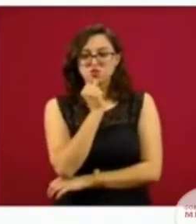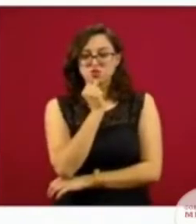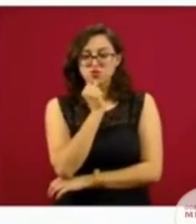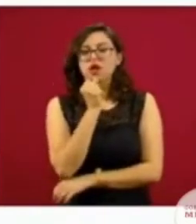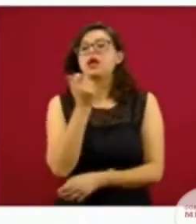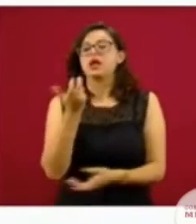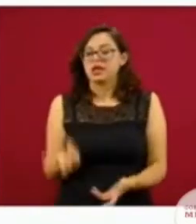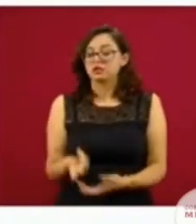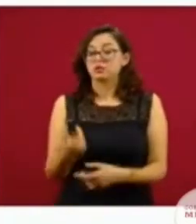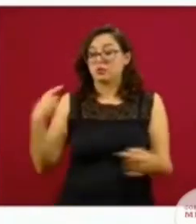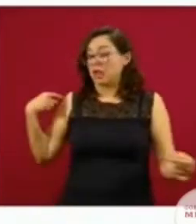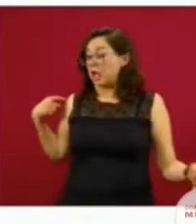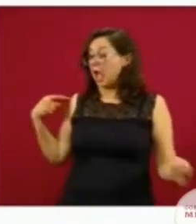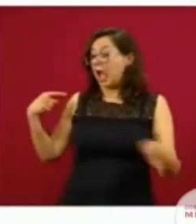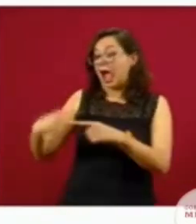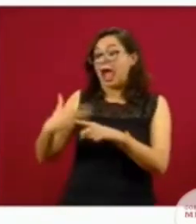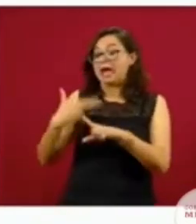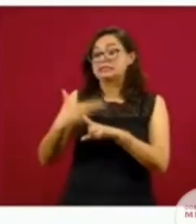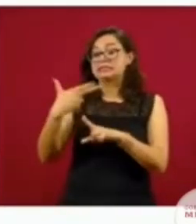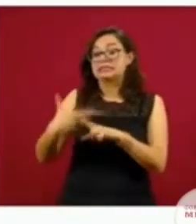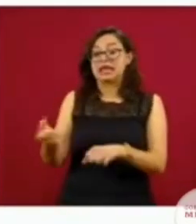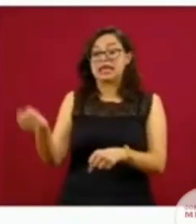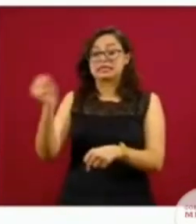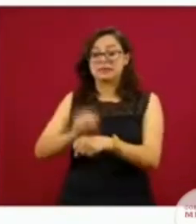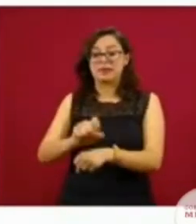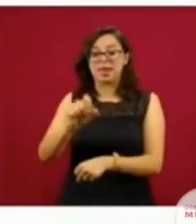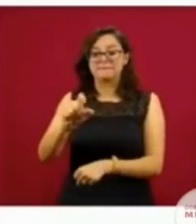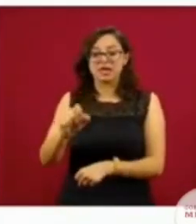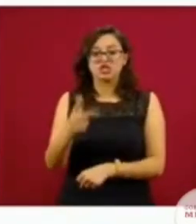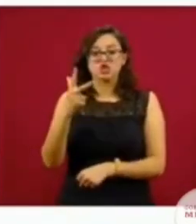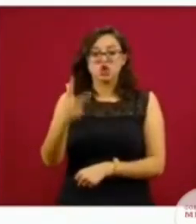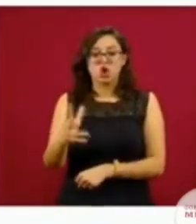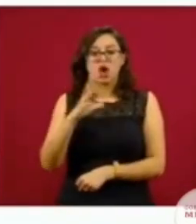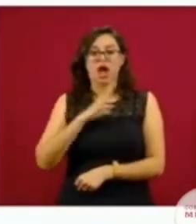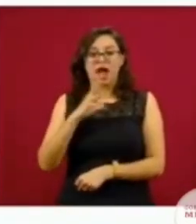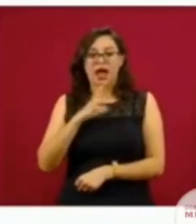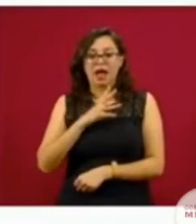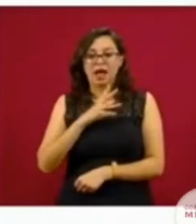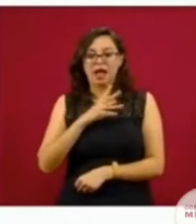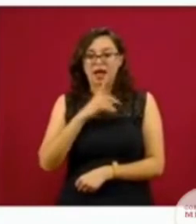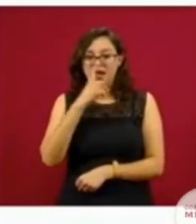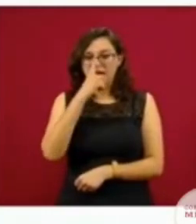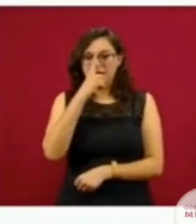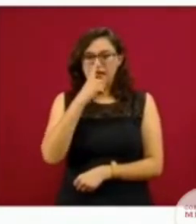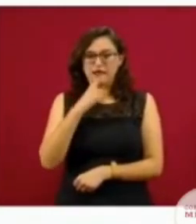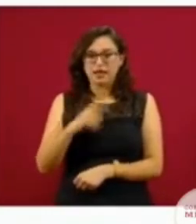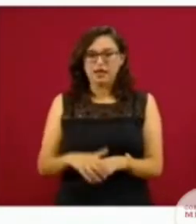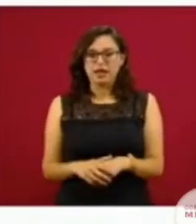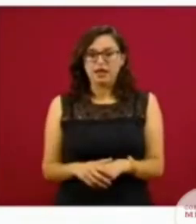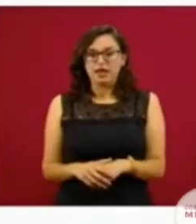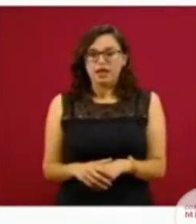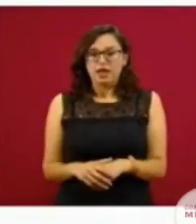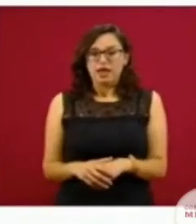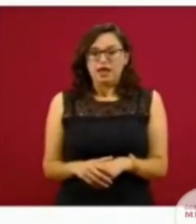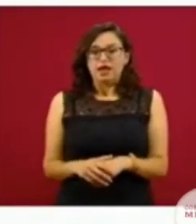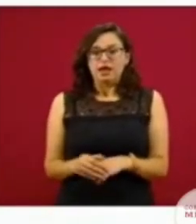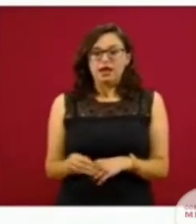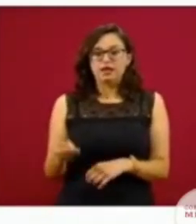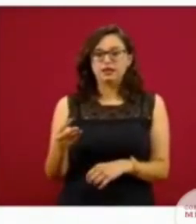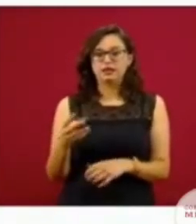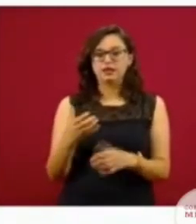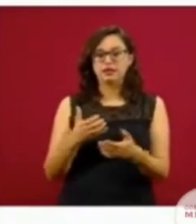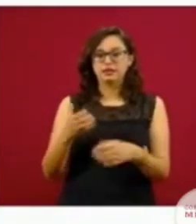lo que vemos es cuál ha sido la tendencia. Hasta el momento hemos tenido estos 378 mil 285 casos